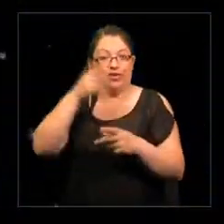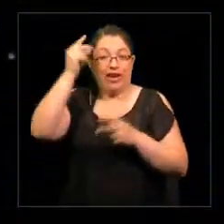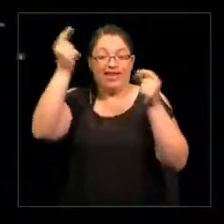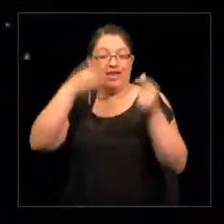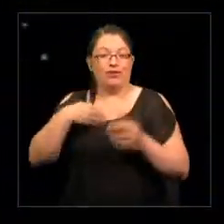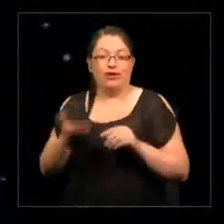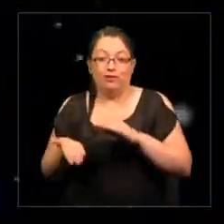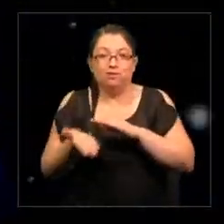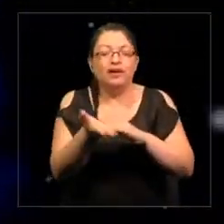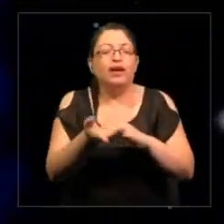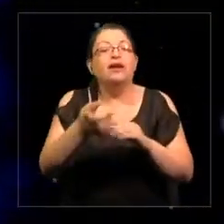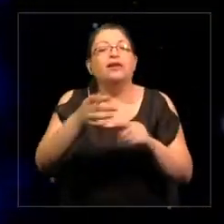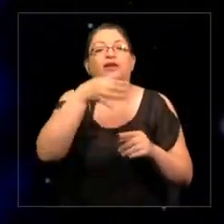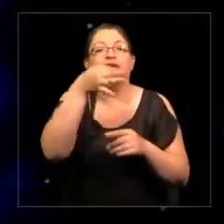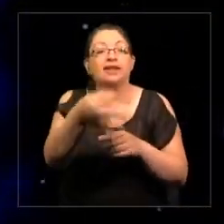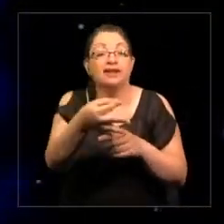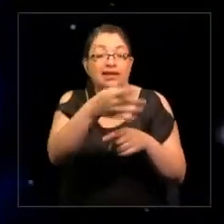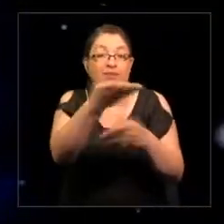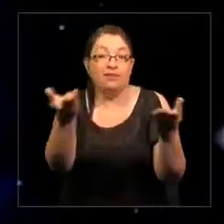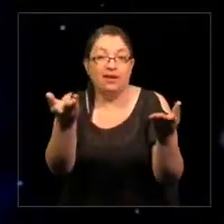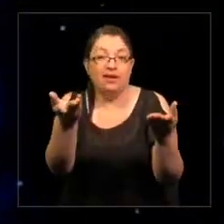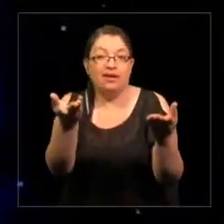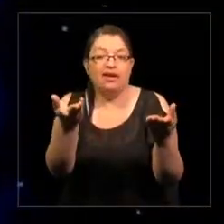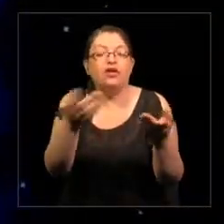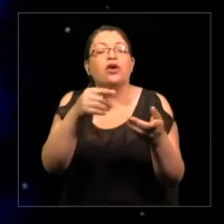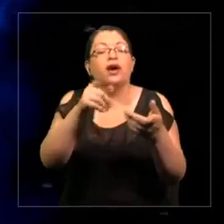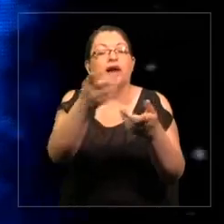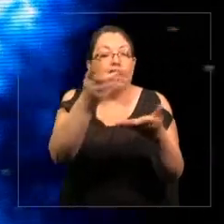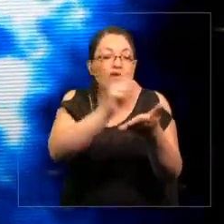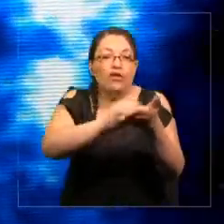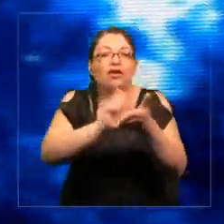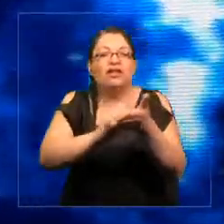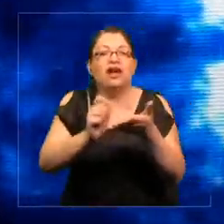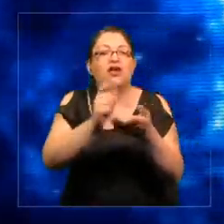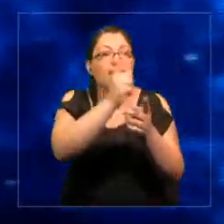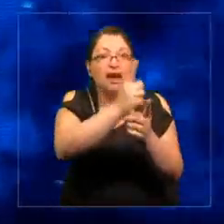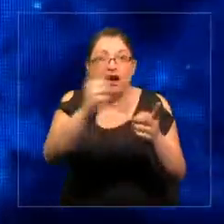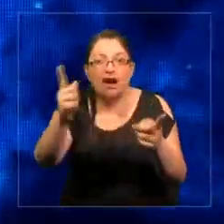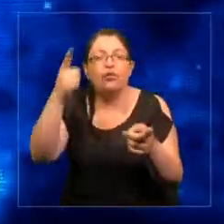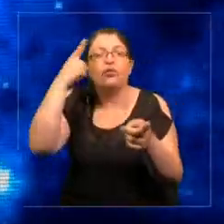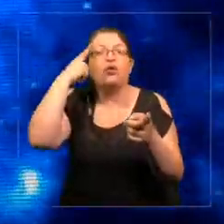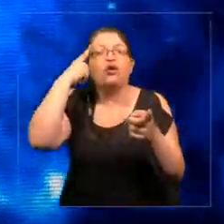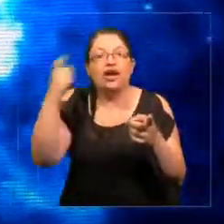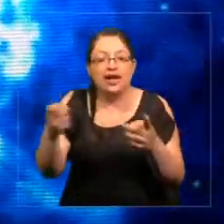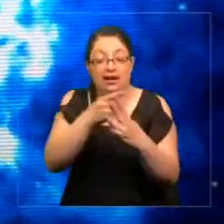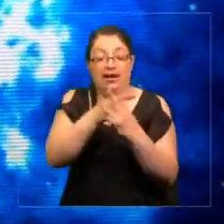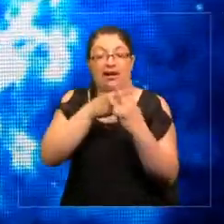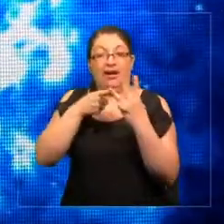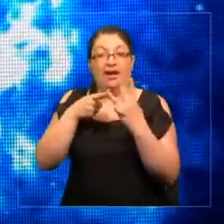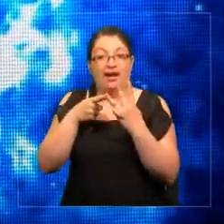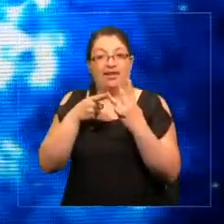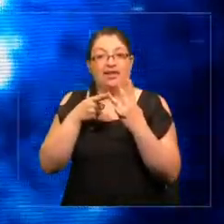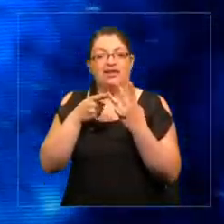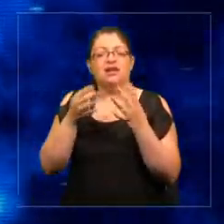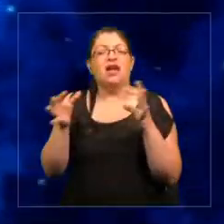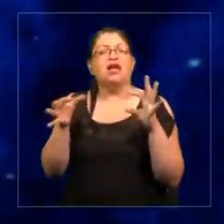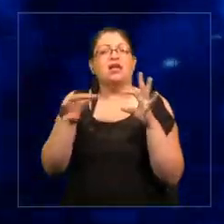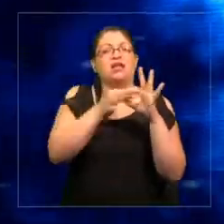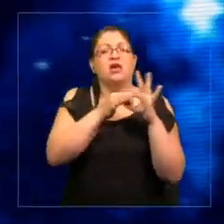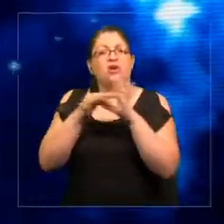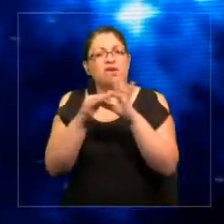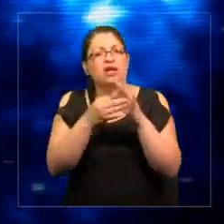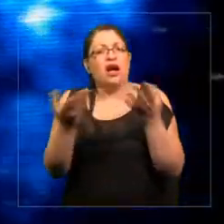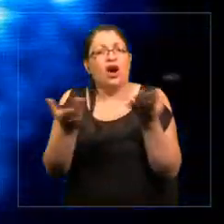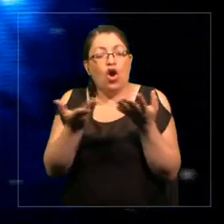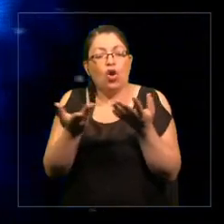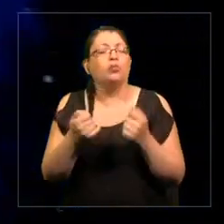mesa, les dijimos y les hicimos anotar, ¿cómo crees tú que estas tres cosas están conectadas? Si